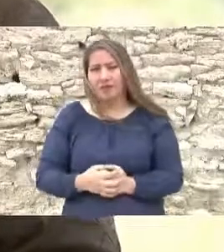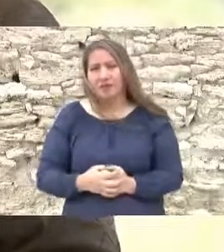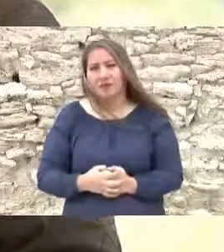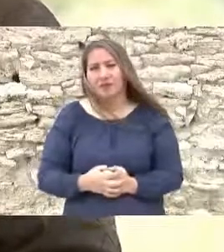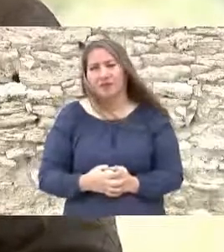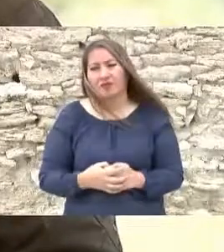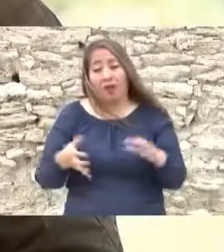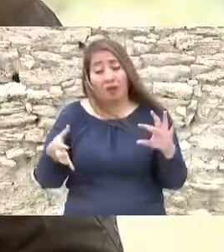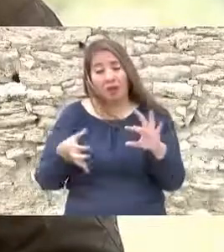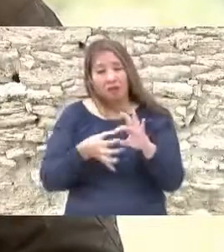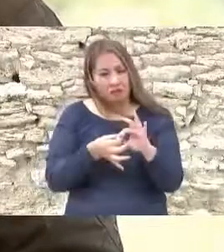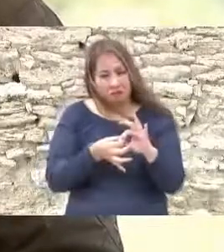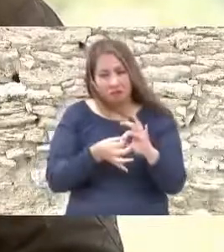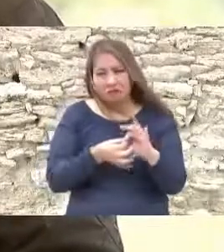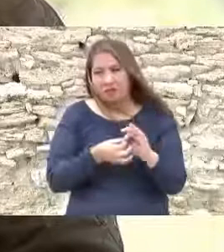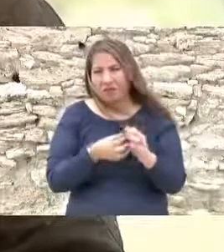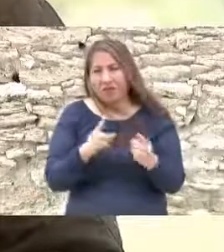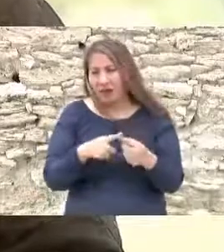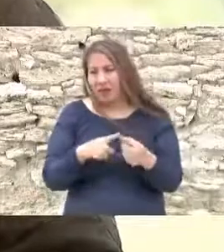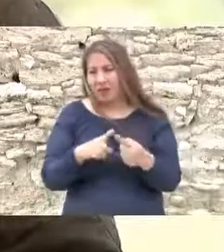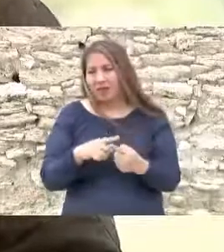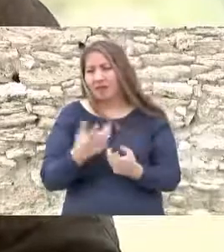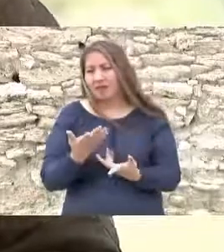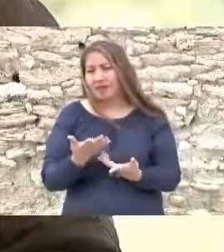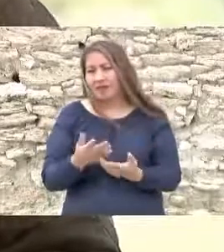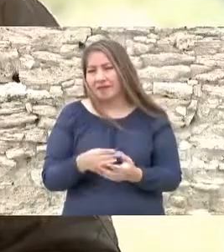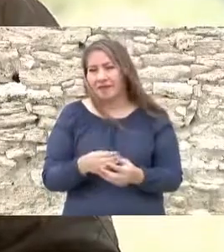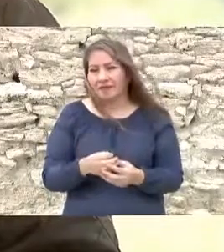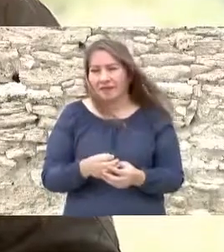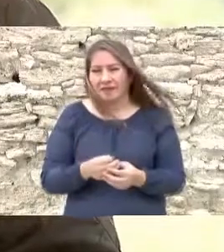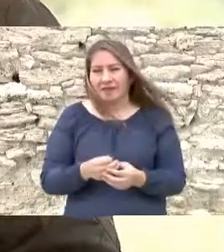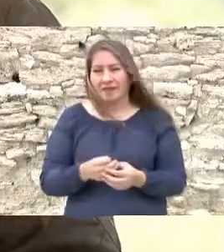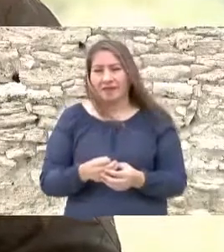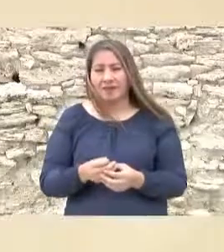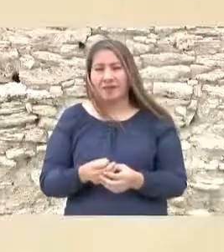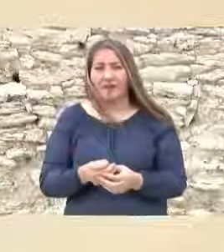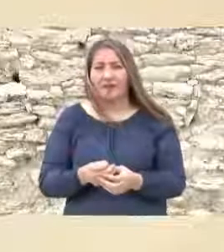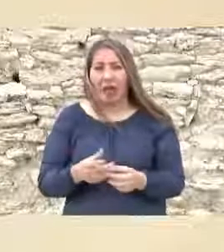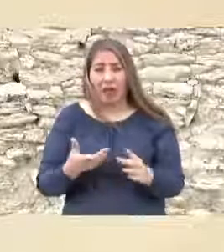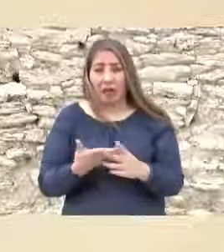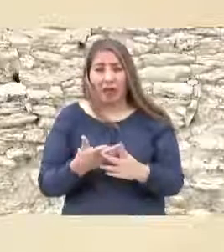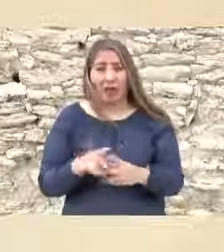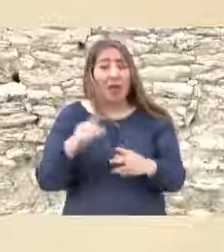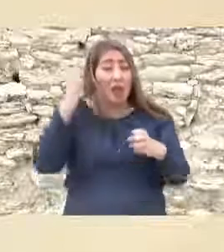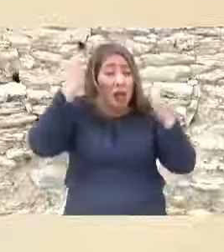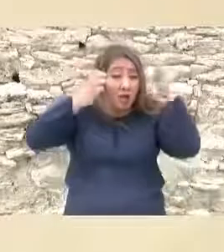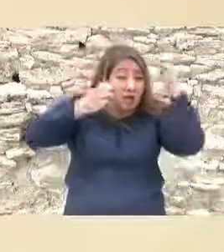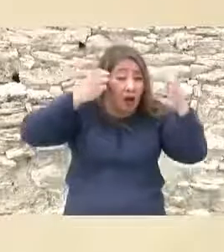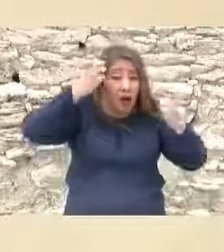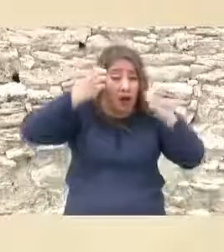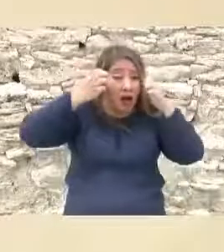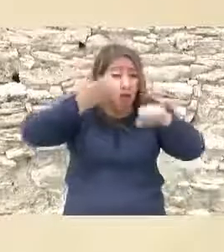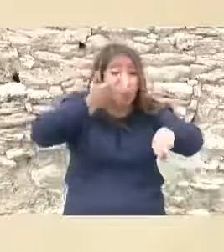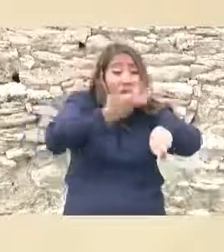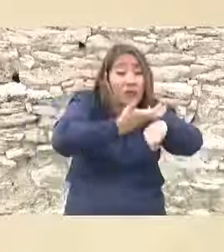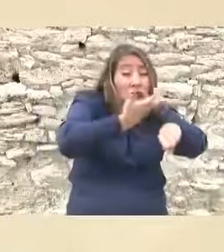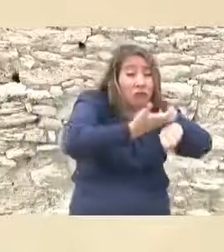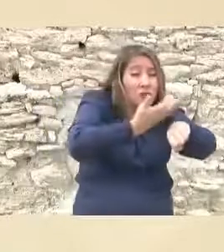este reprobable de el embajador de Estados Unidos Wilson